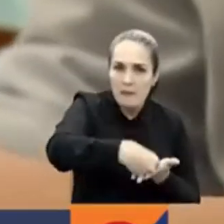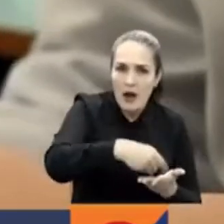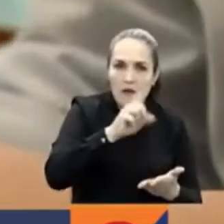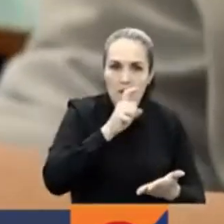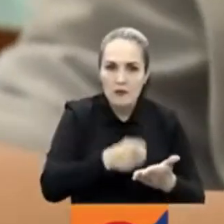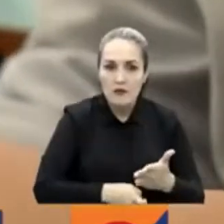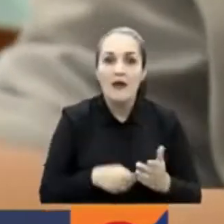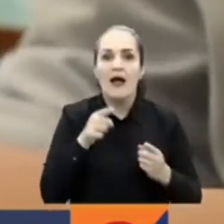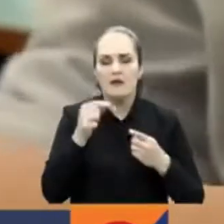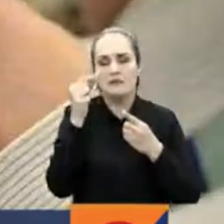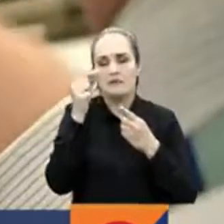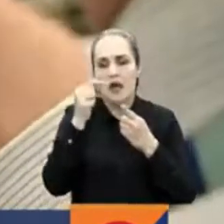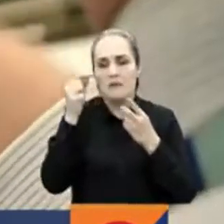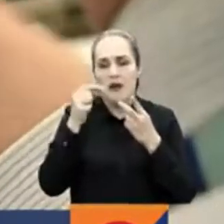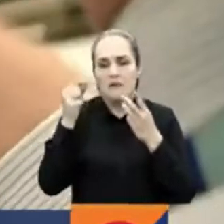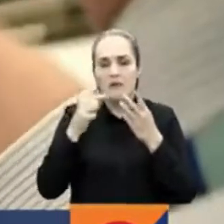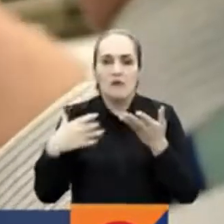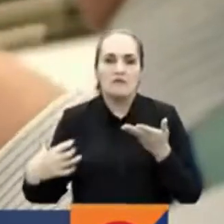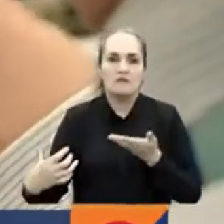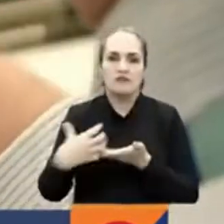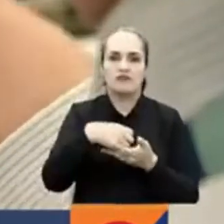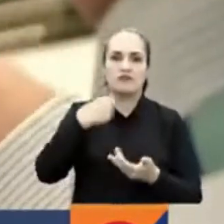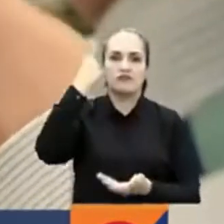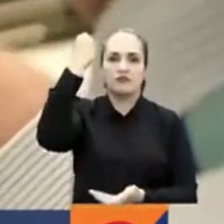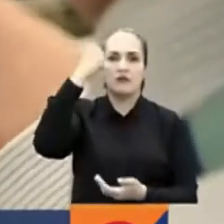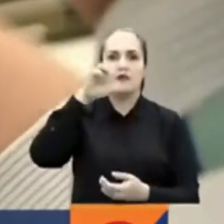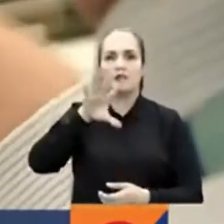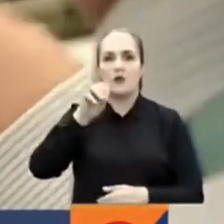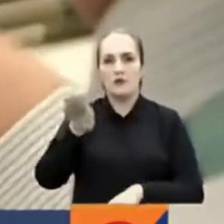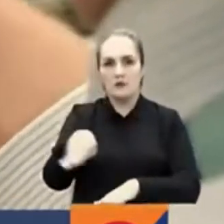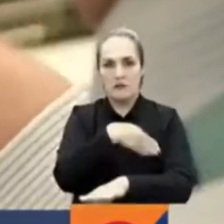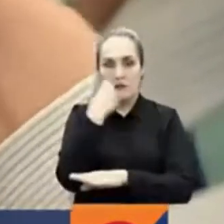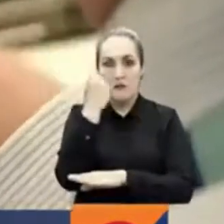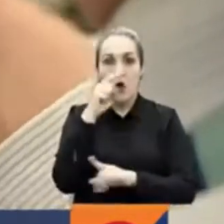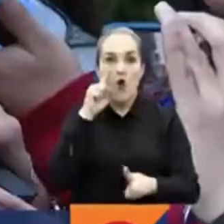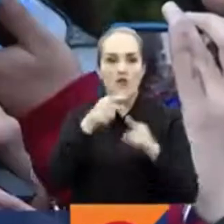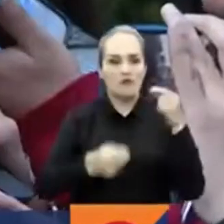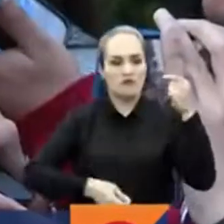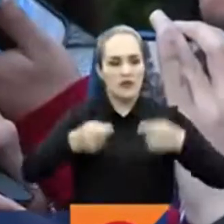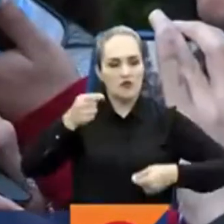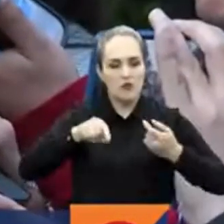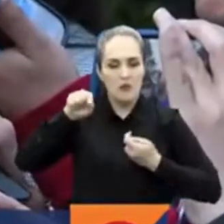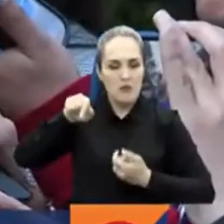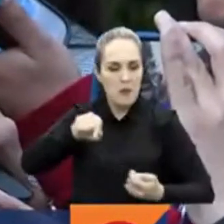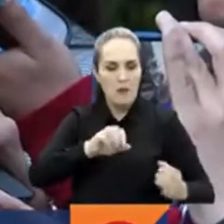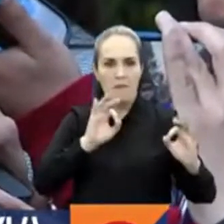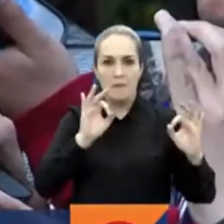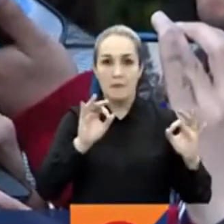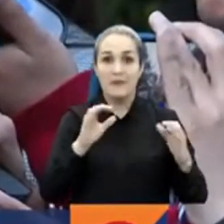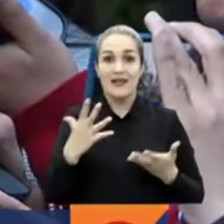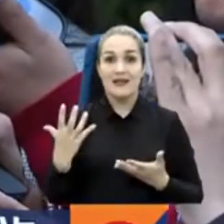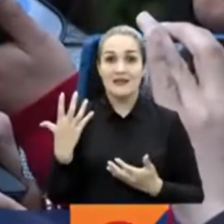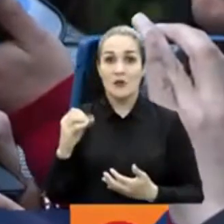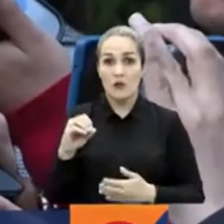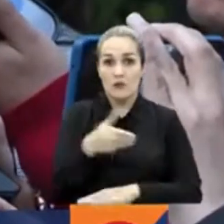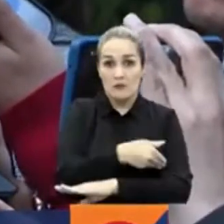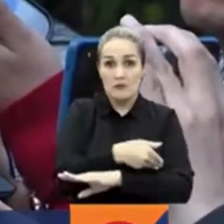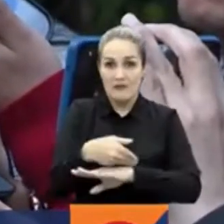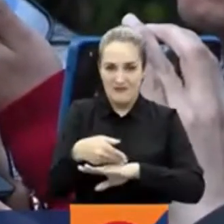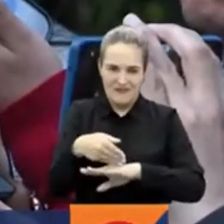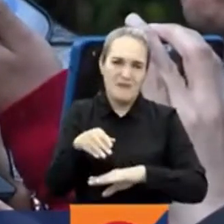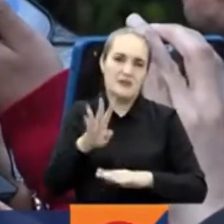medidas el objetivo es recaudar 50 billones de pesos para mejorar las finanzas del país. 50 billones que esperamos que se vayan